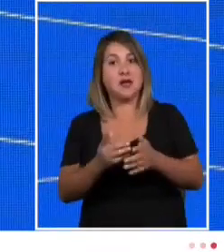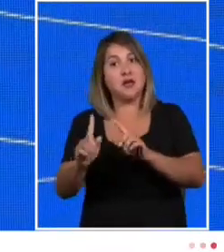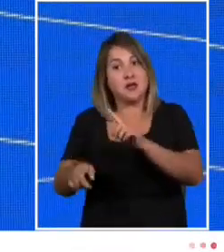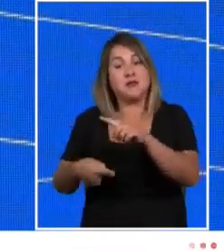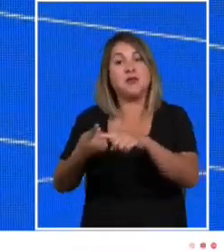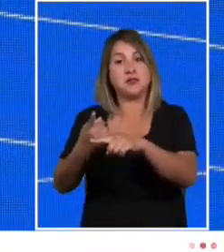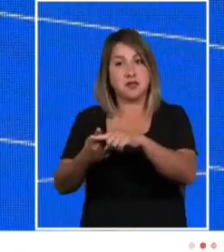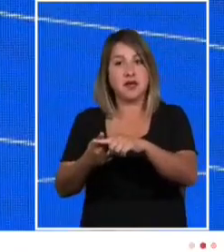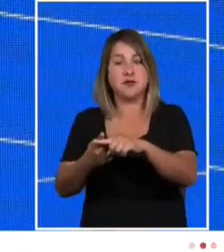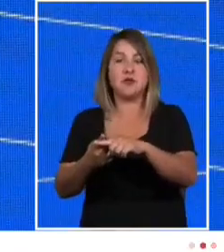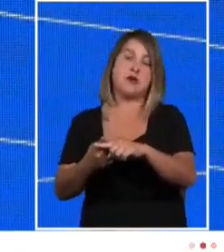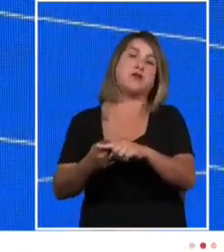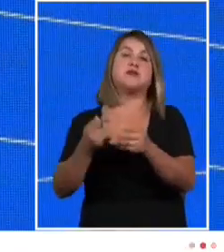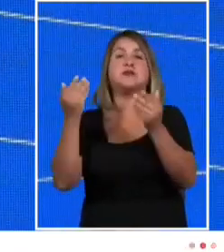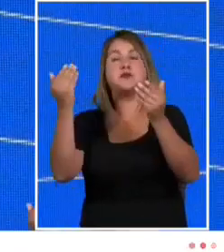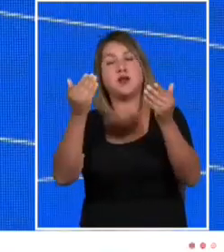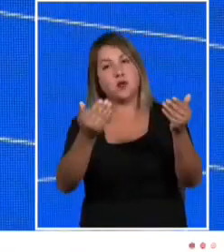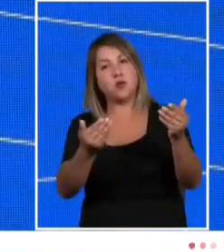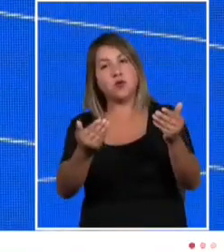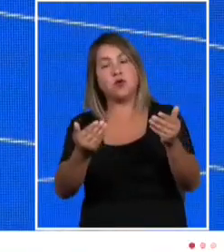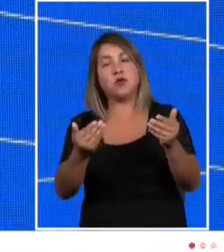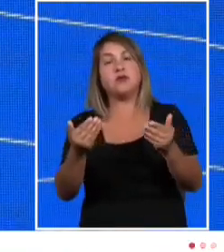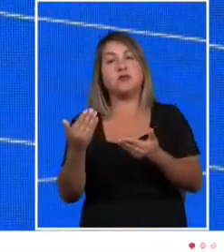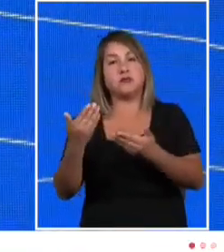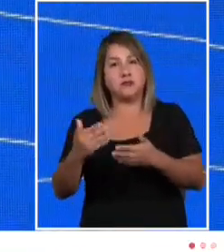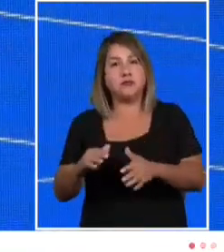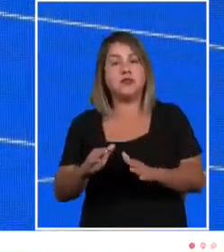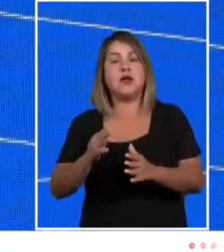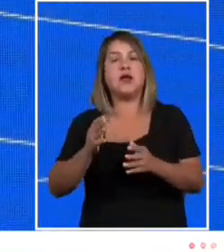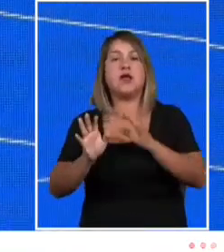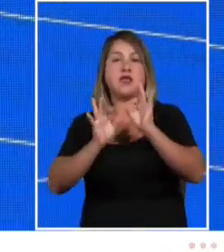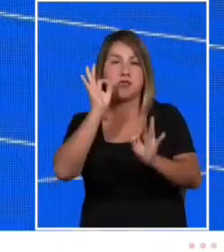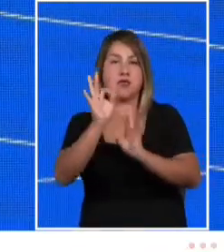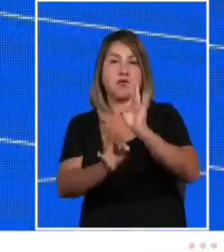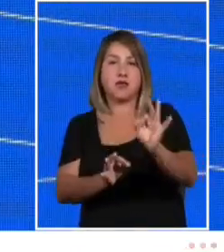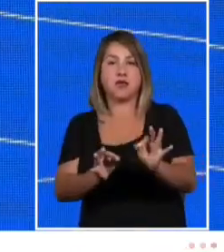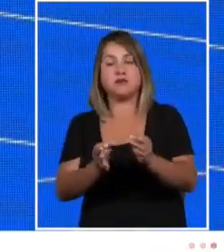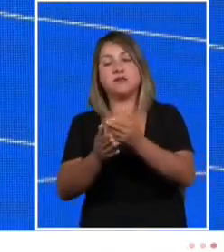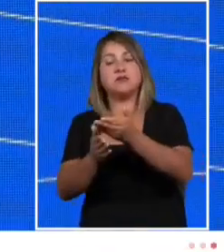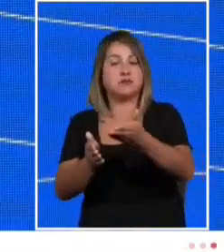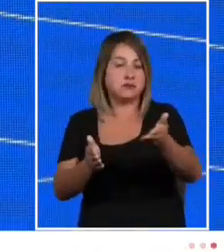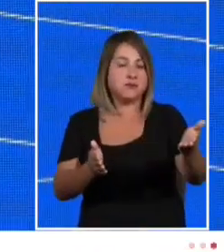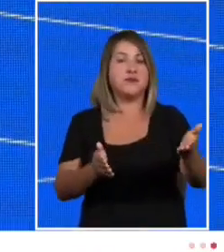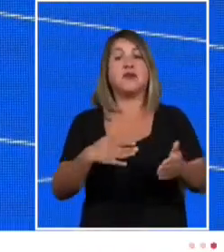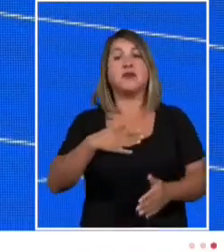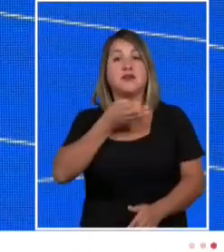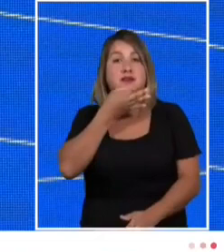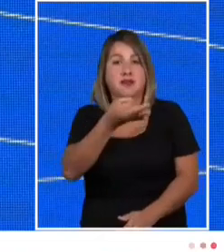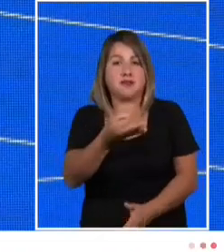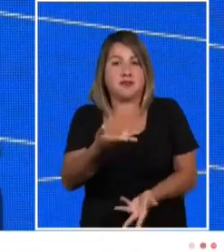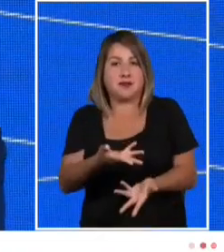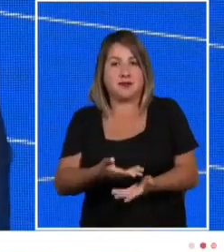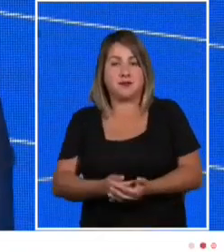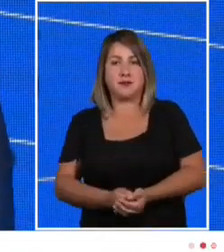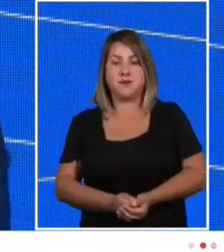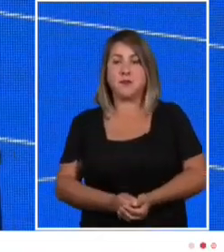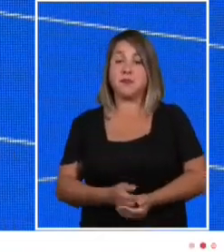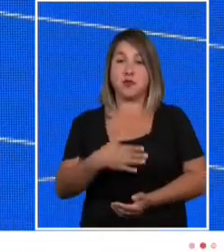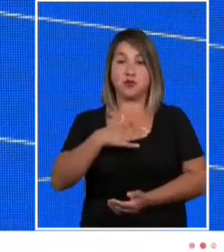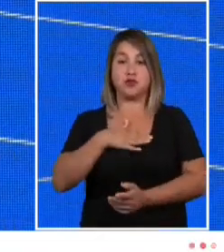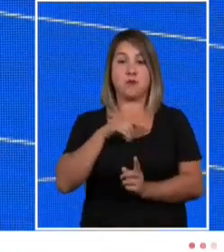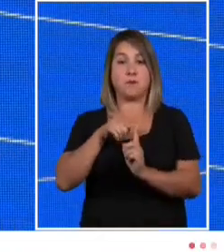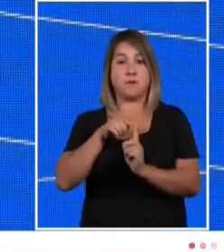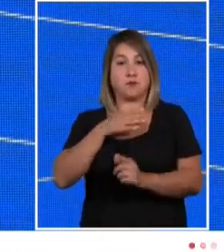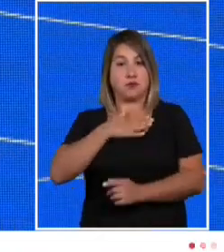vocativos que ya se han expresado. Quiero decirles que personalmente